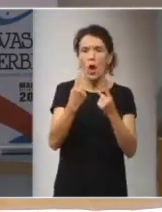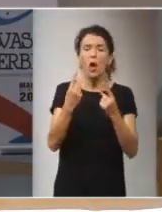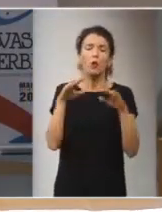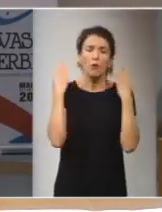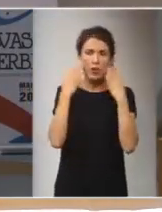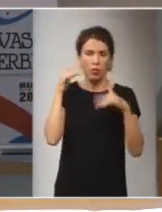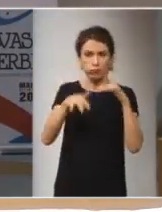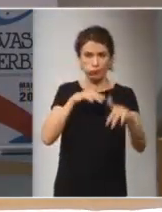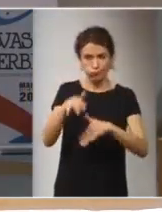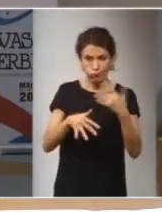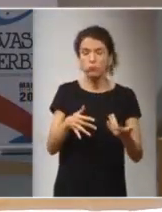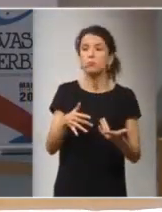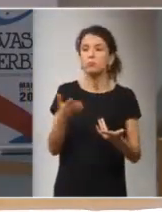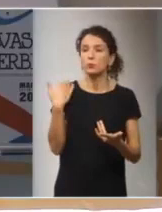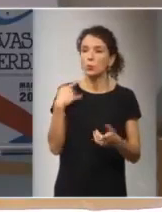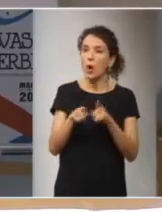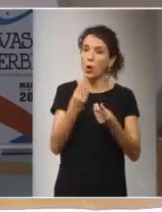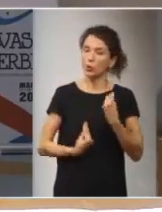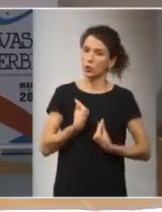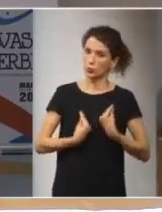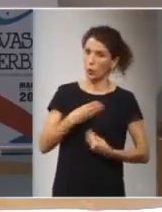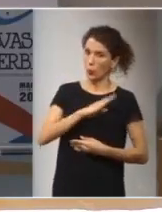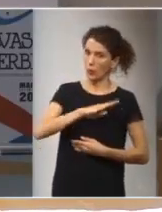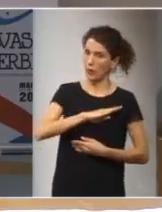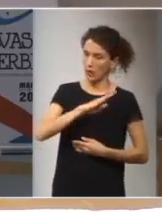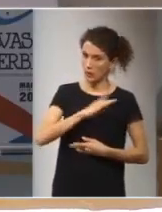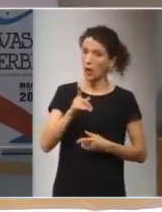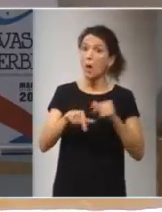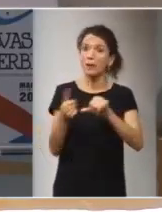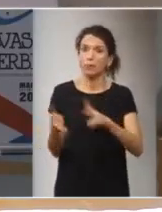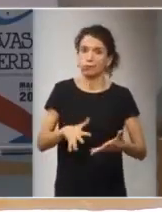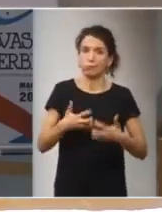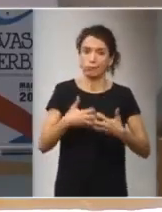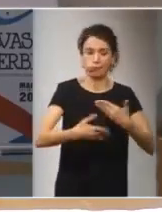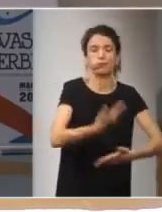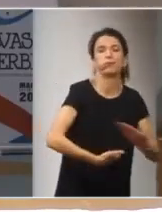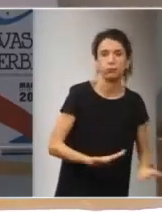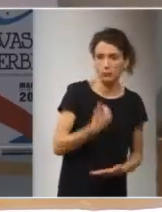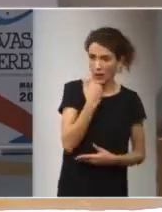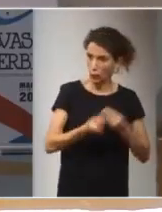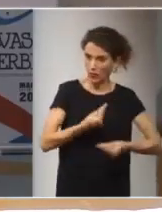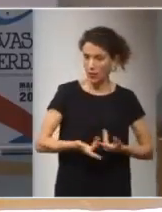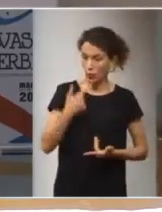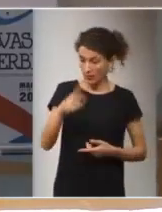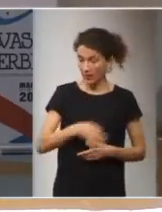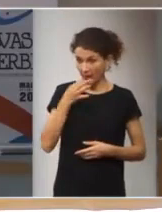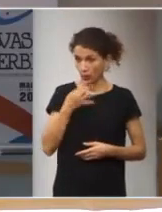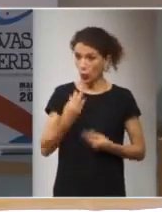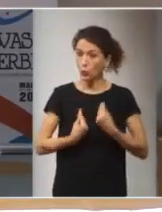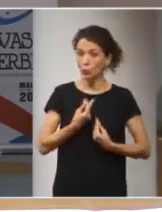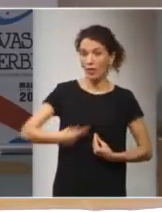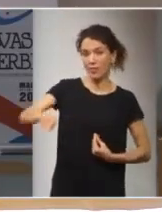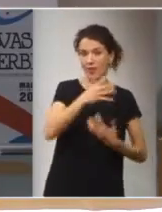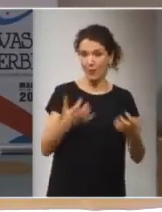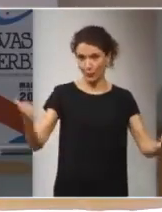y bueno, es de asustarse, se asustaron y actuaron. Así que esta tarde les toca asustarse a